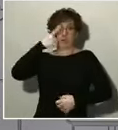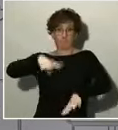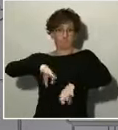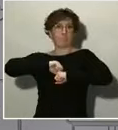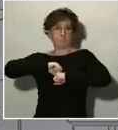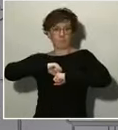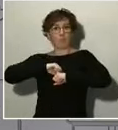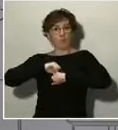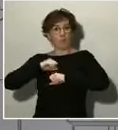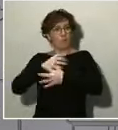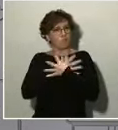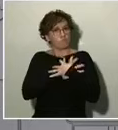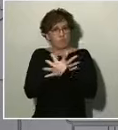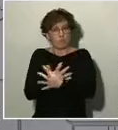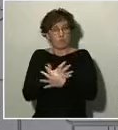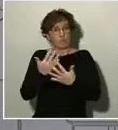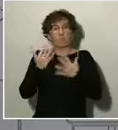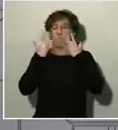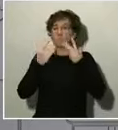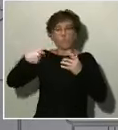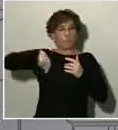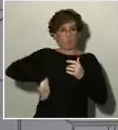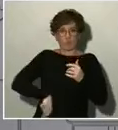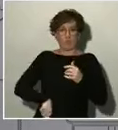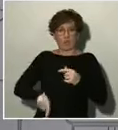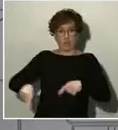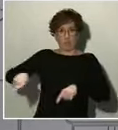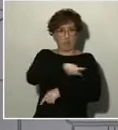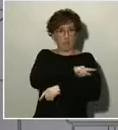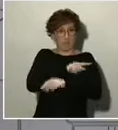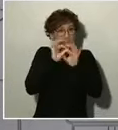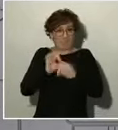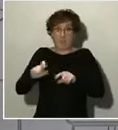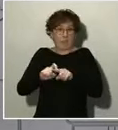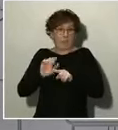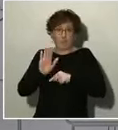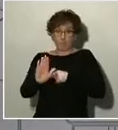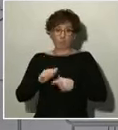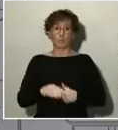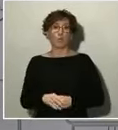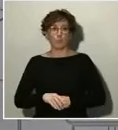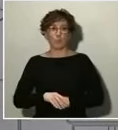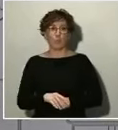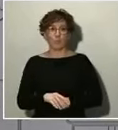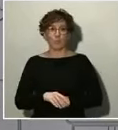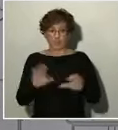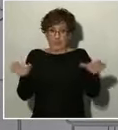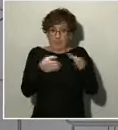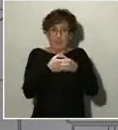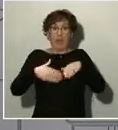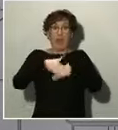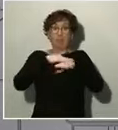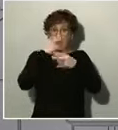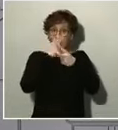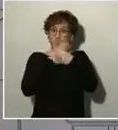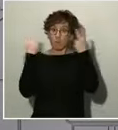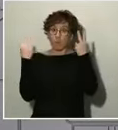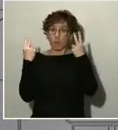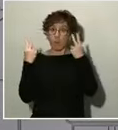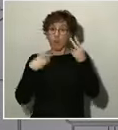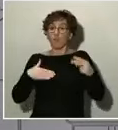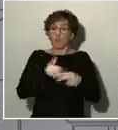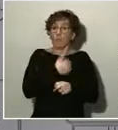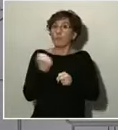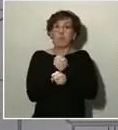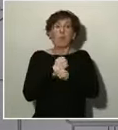profesionalidad que les está caracterizando, que les caracteriza. La de las administraciones públicas es proveerles de